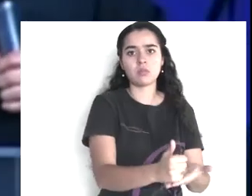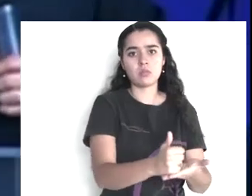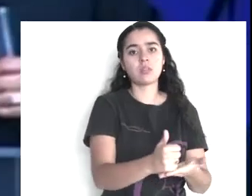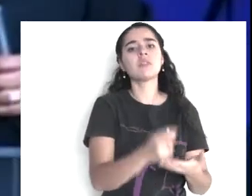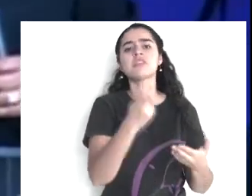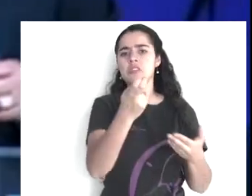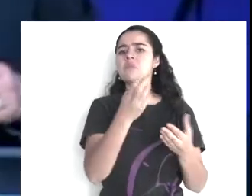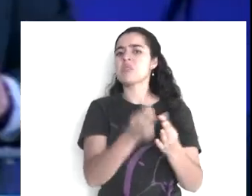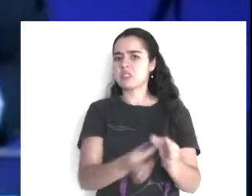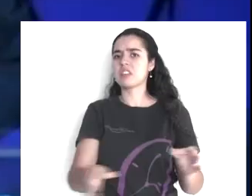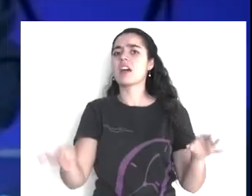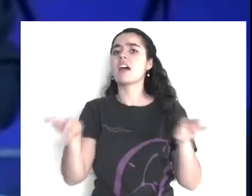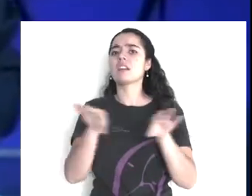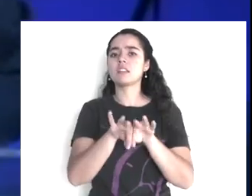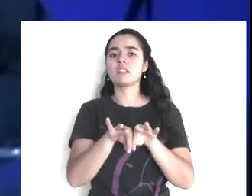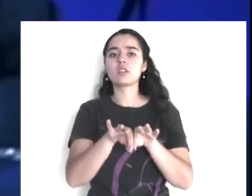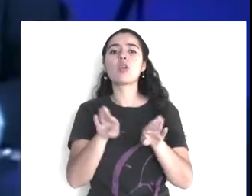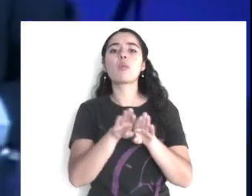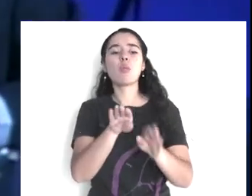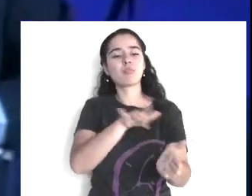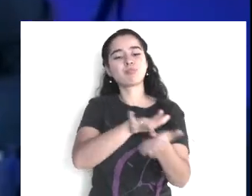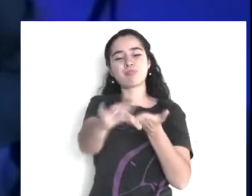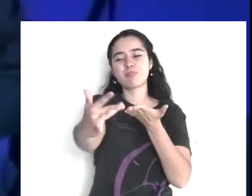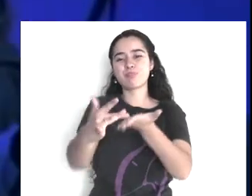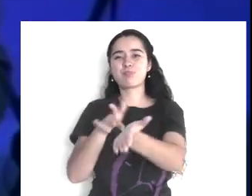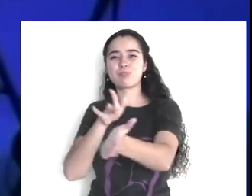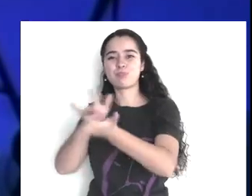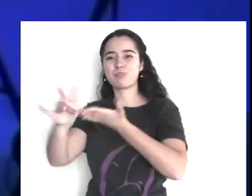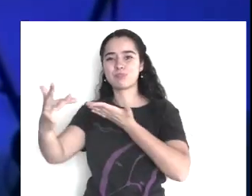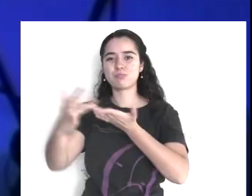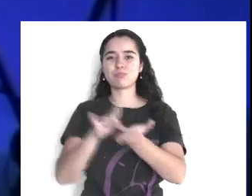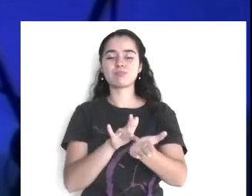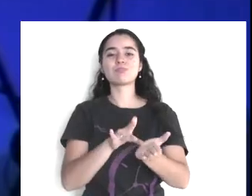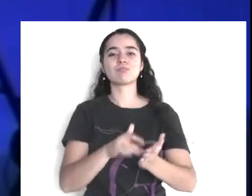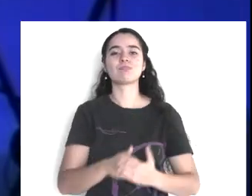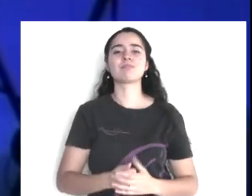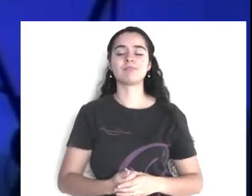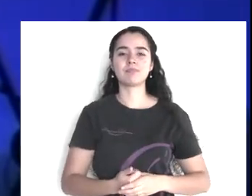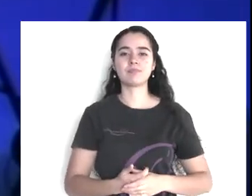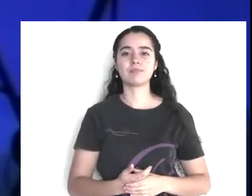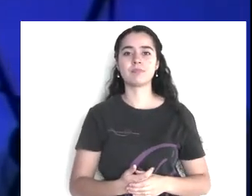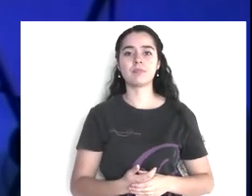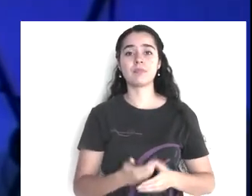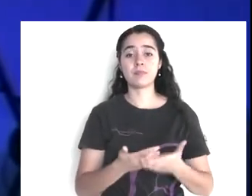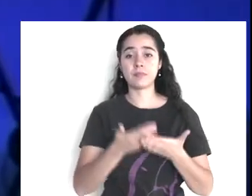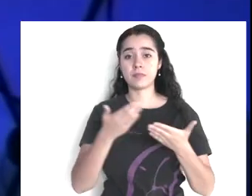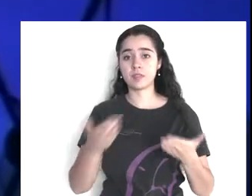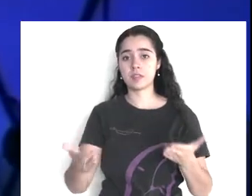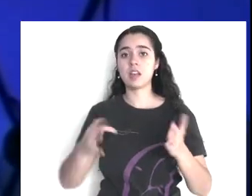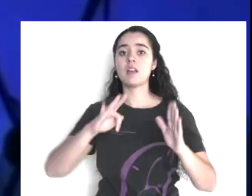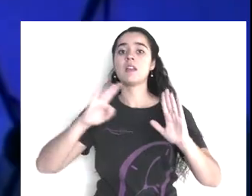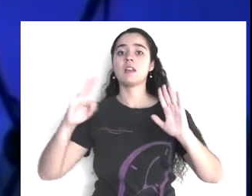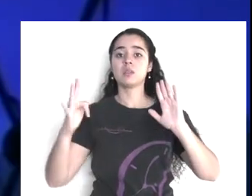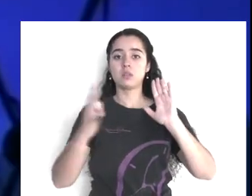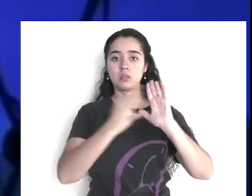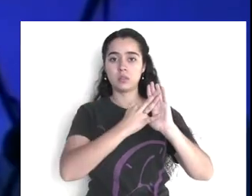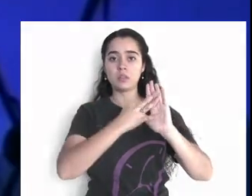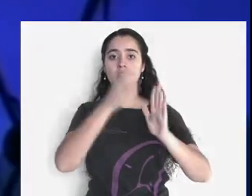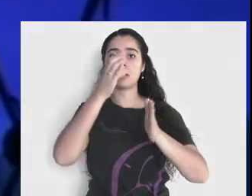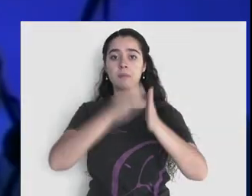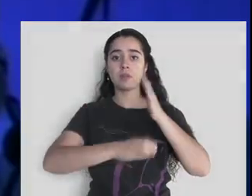para el ministerio, muy, muy bueno, por cierto, ahora, de ahí vamos, a Deuteronomio, capítulo 19,